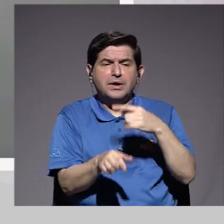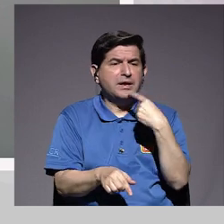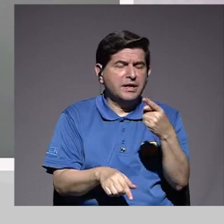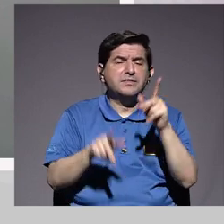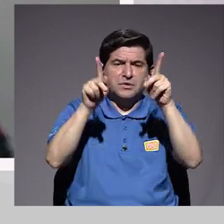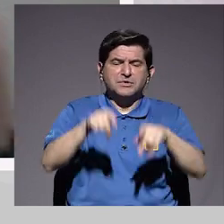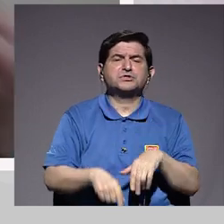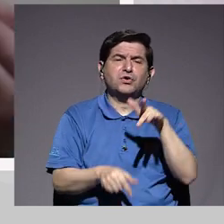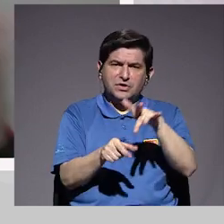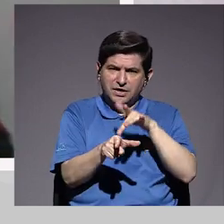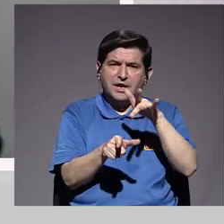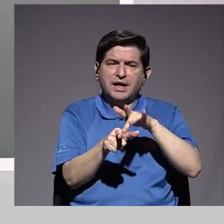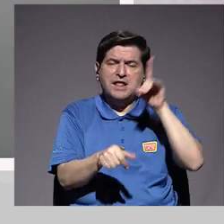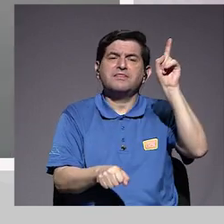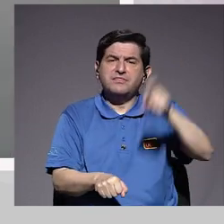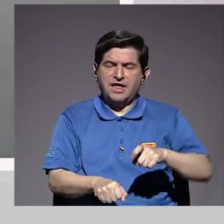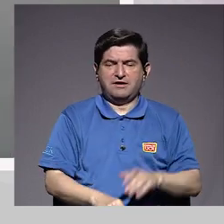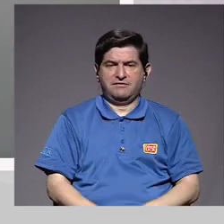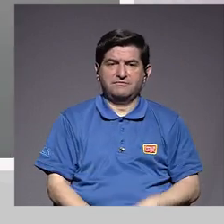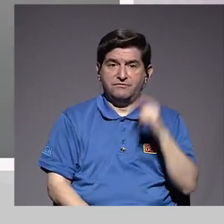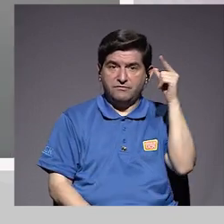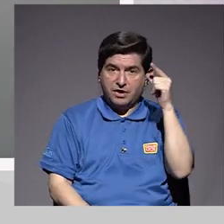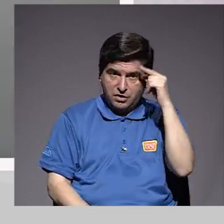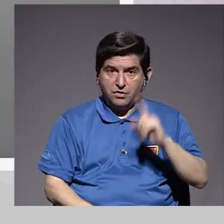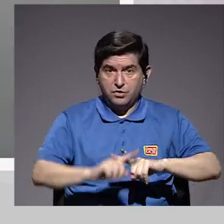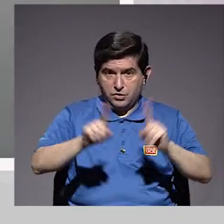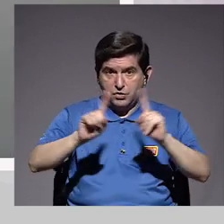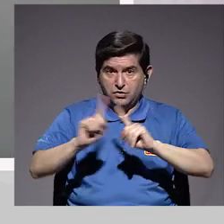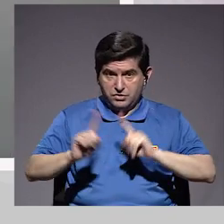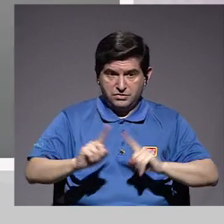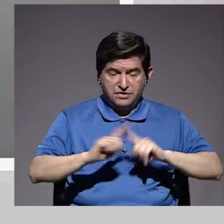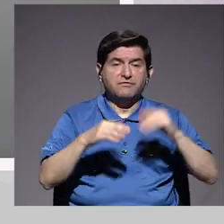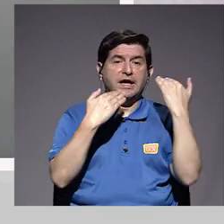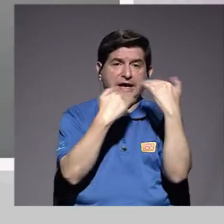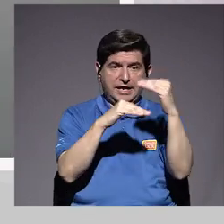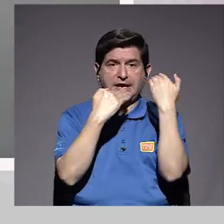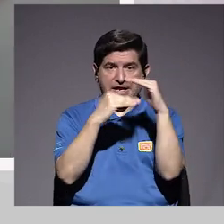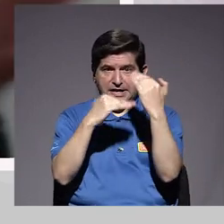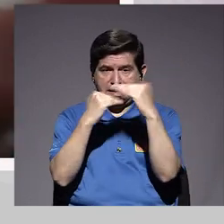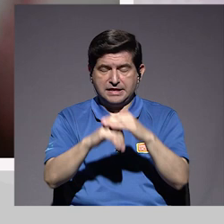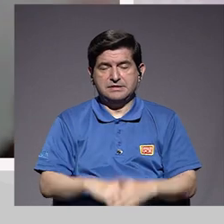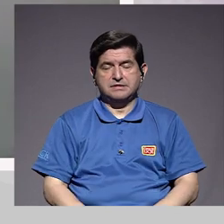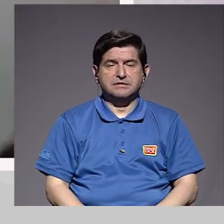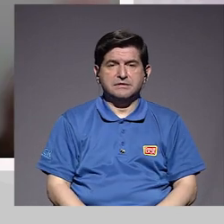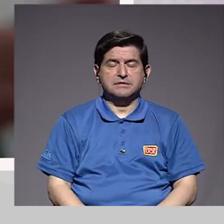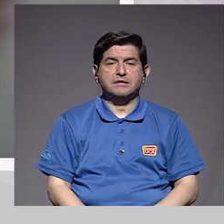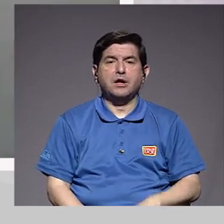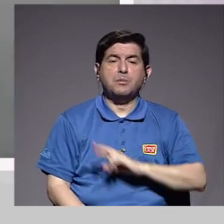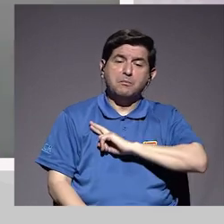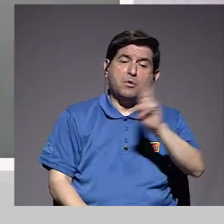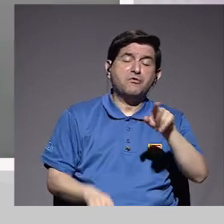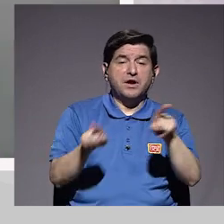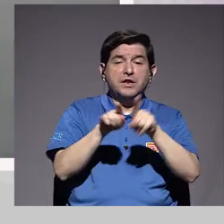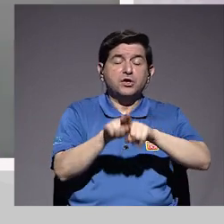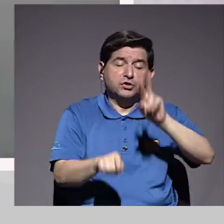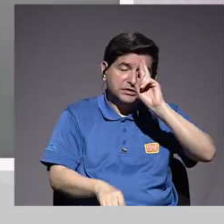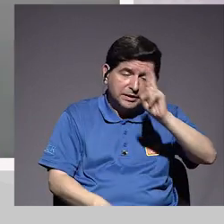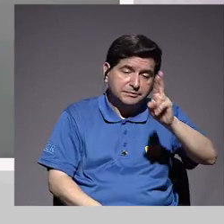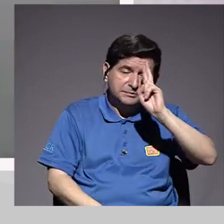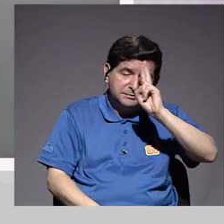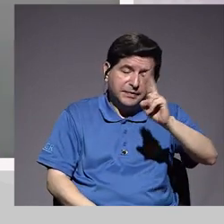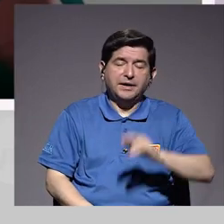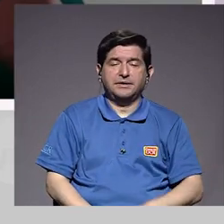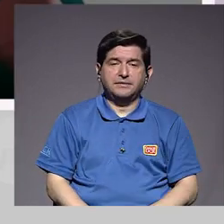pacientes, tiene que masturbarse. ¿Verdad? por supuesto, hay una serie de limitaciones en cuanto a quienes por su religión también hay que